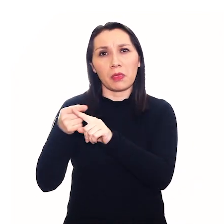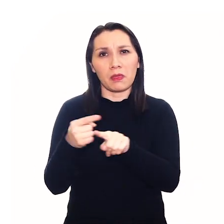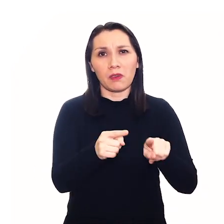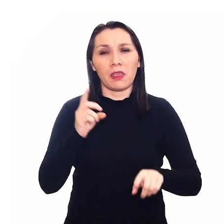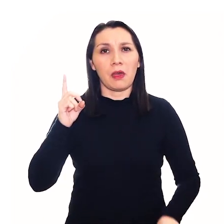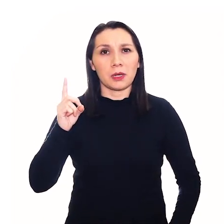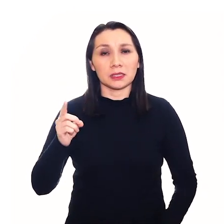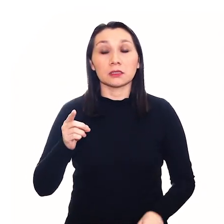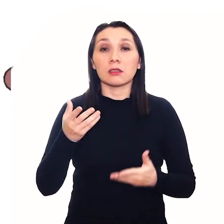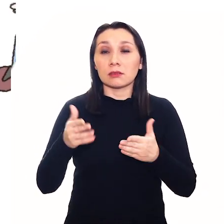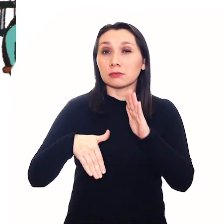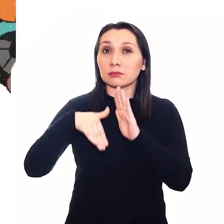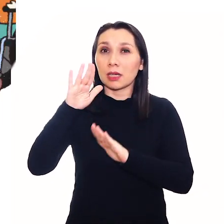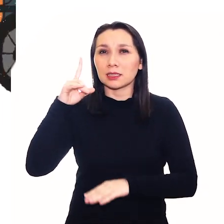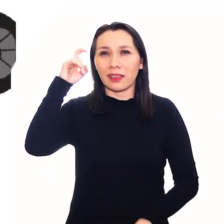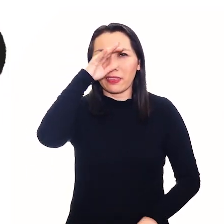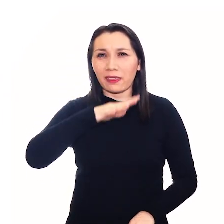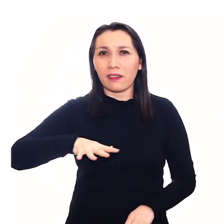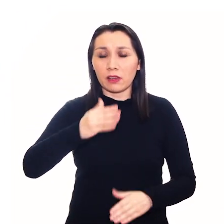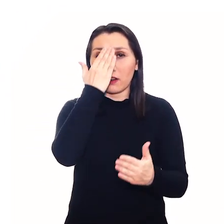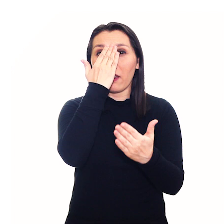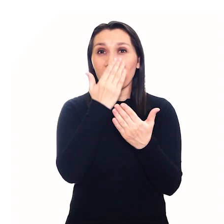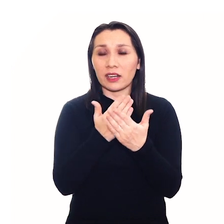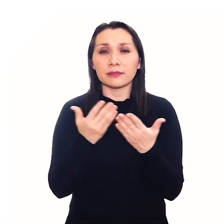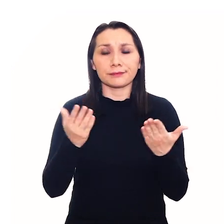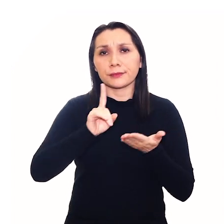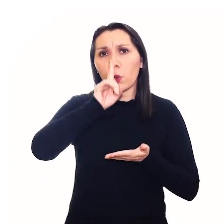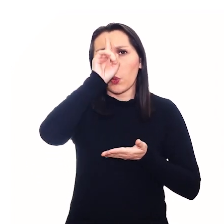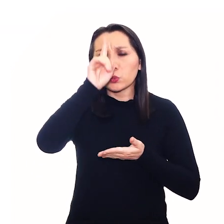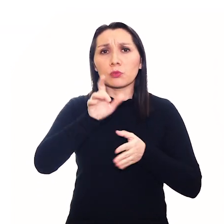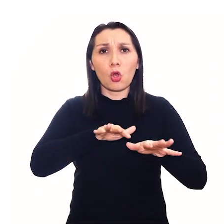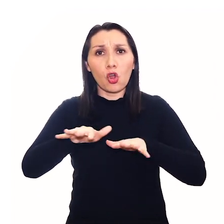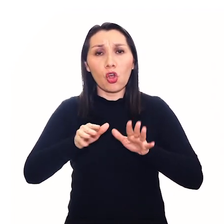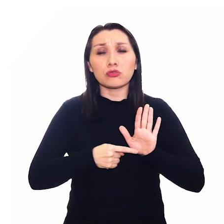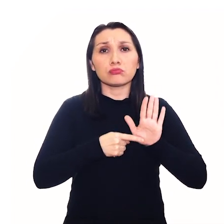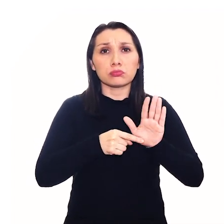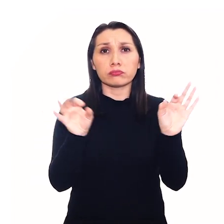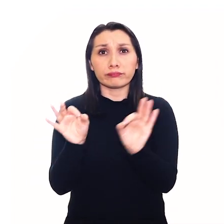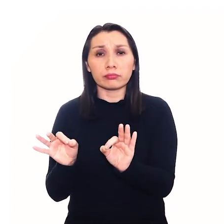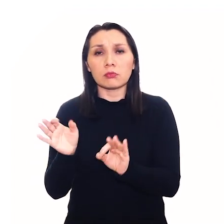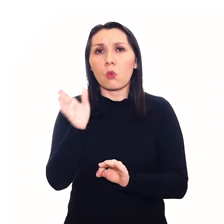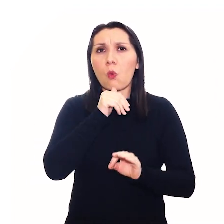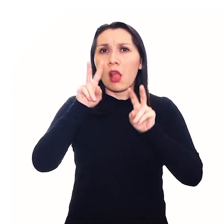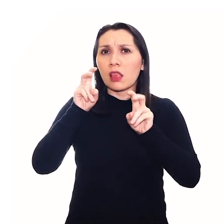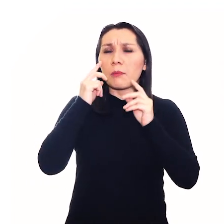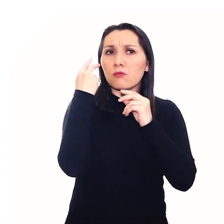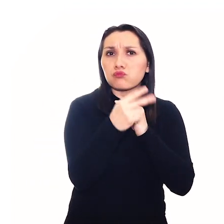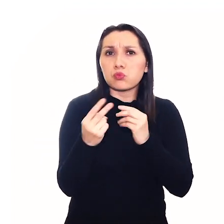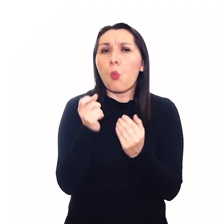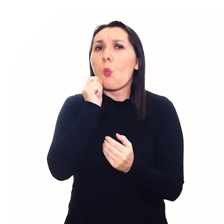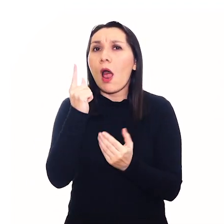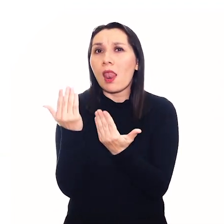discapacidad. Y una de las mayores dificultades que enfrentan es que habitualmente las cosas que se implementan no consideran sus